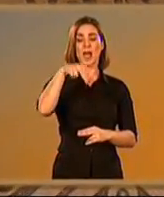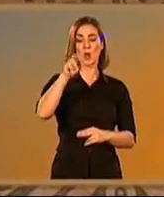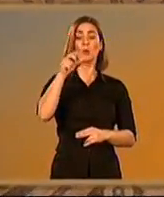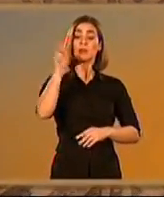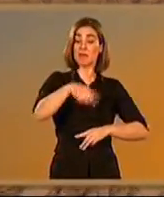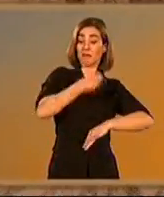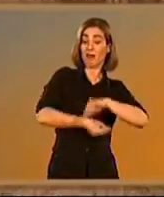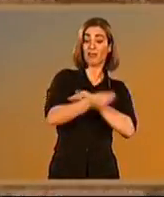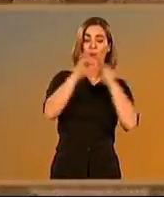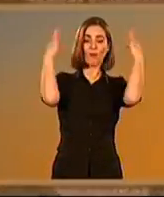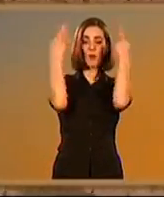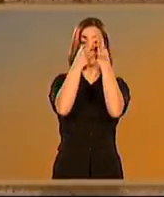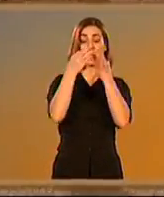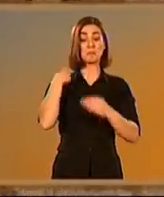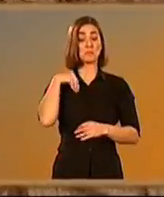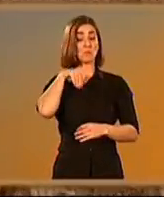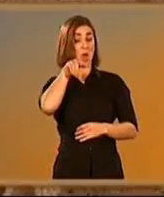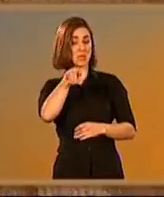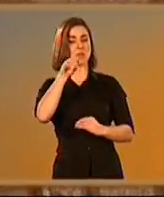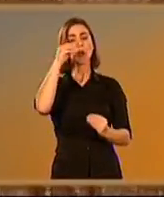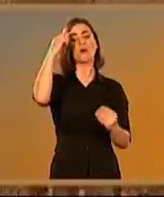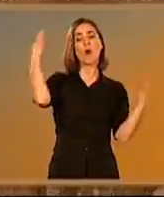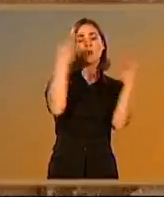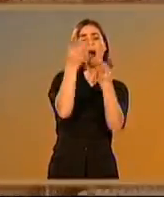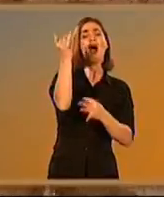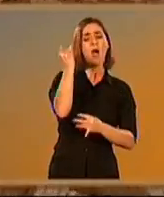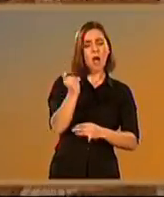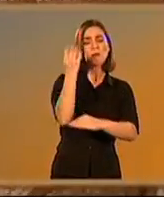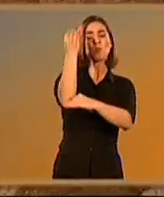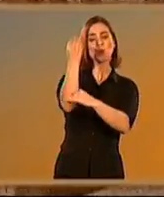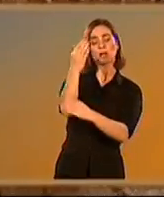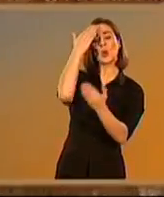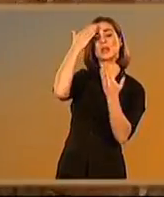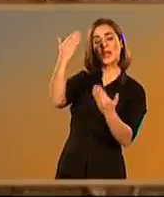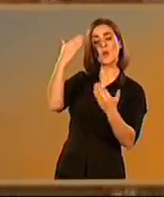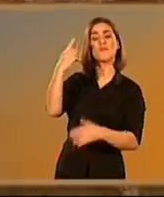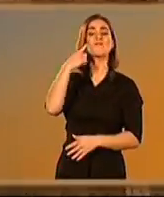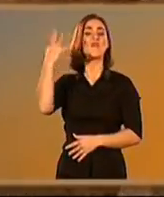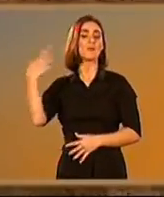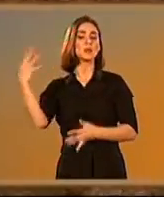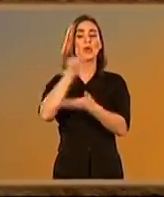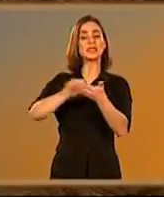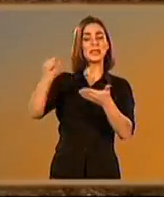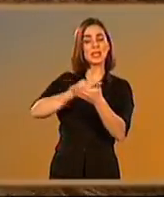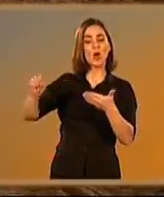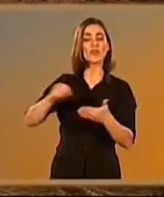filósofo del estoicismo, Anneo Séneca, y el abuero del poeta Lucano, nacido también en Córdoba.